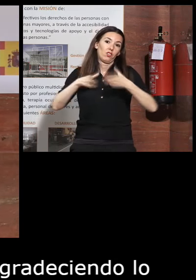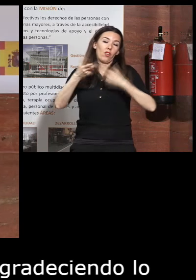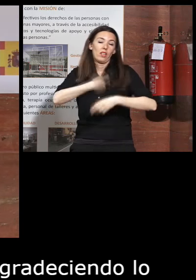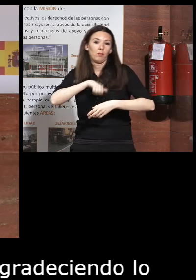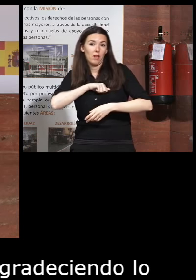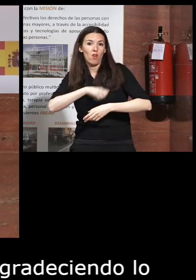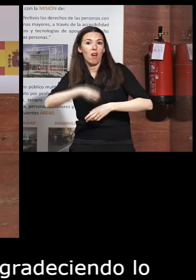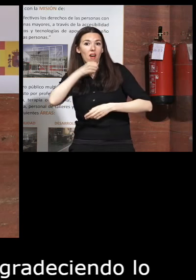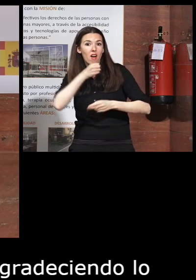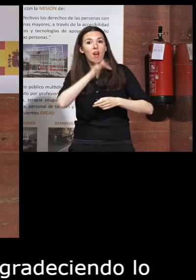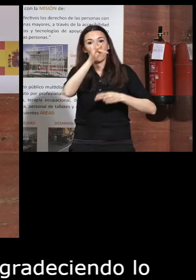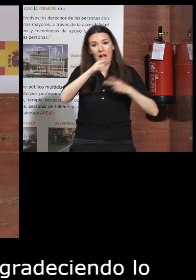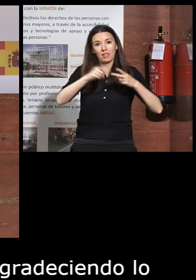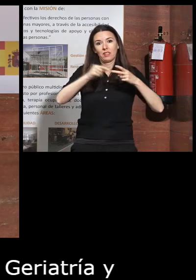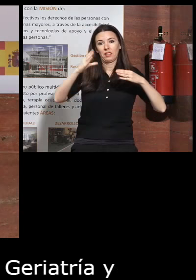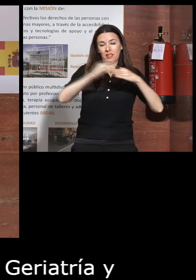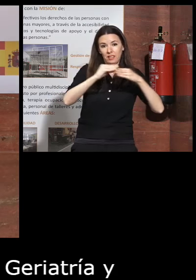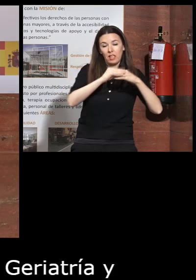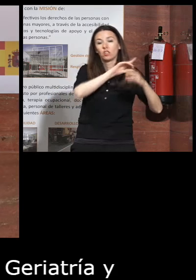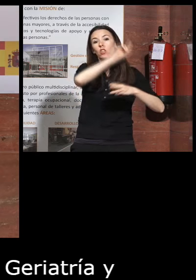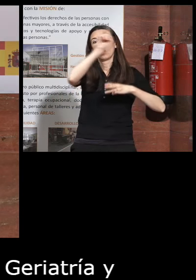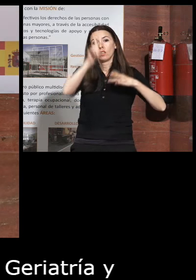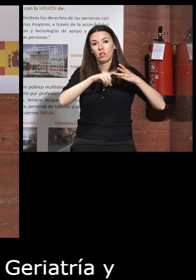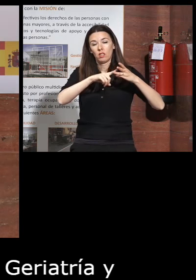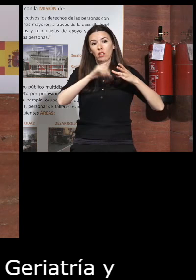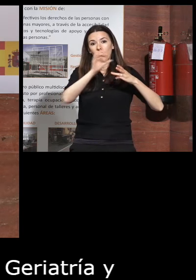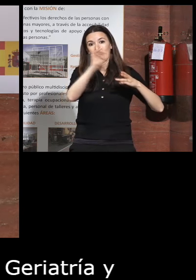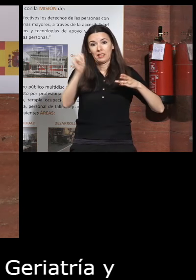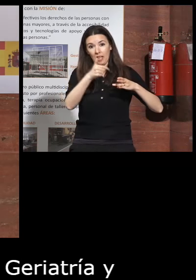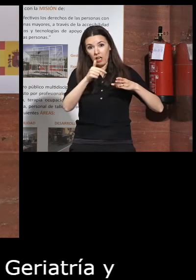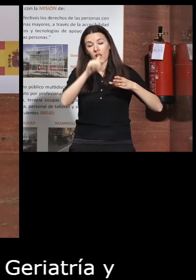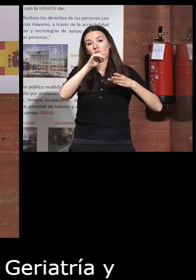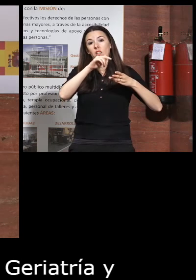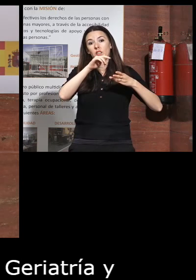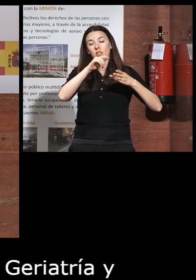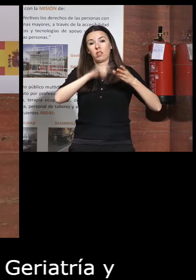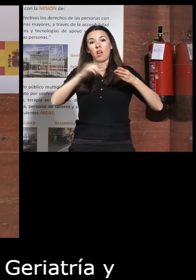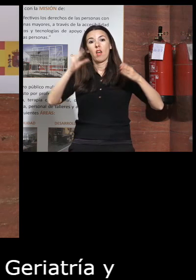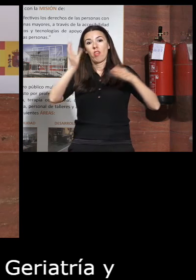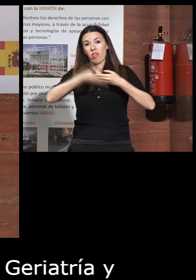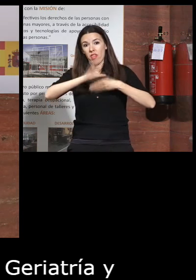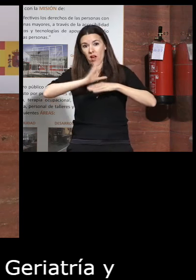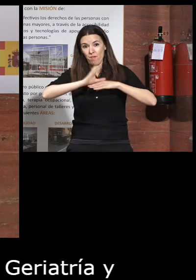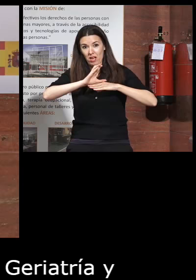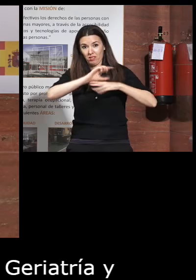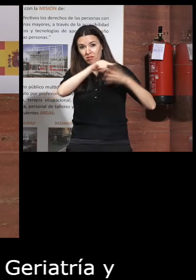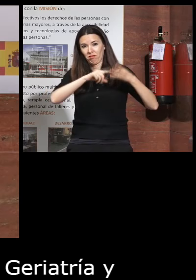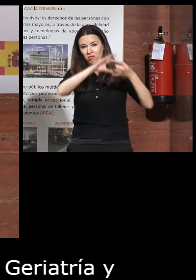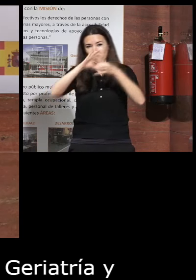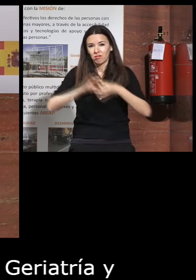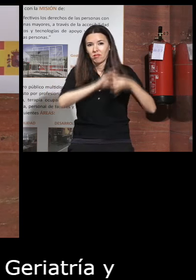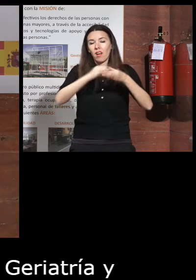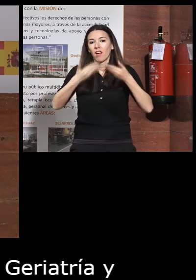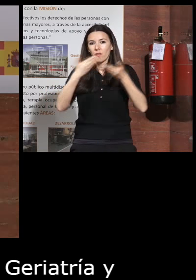con el IMSERSO con la SEG con el CEAPAT gracias por invitarnos